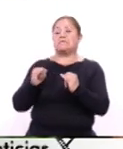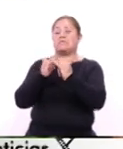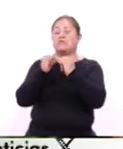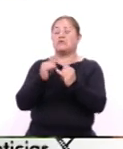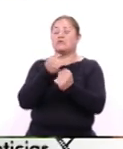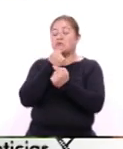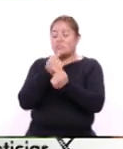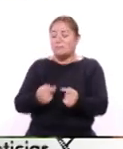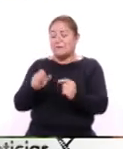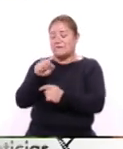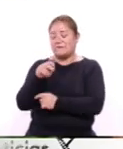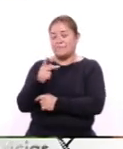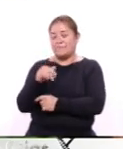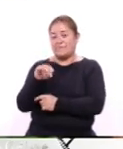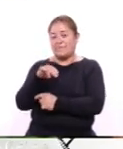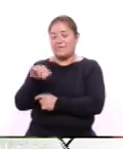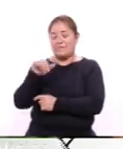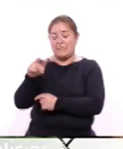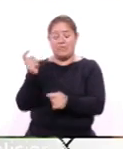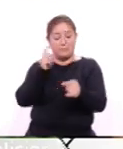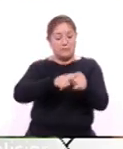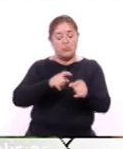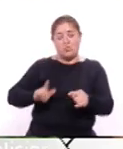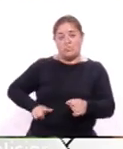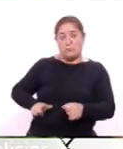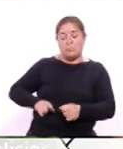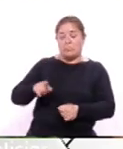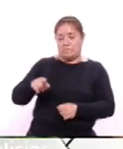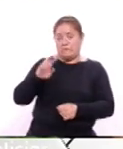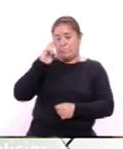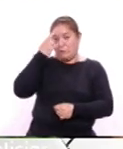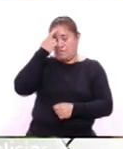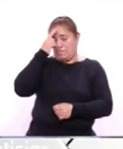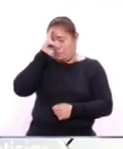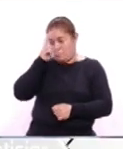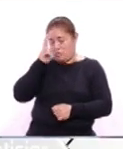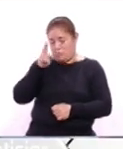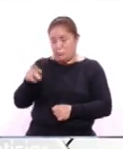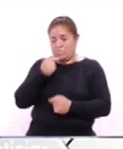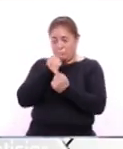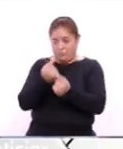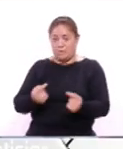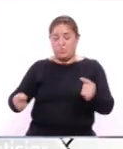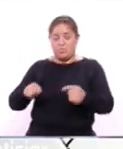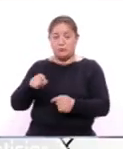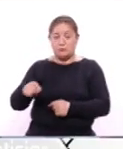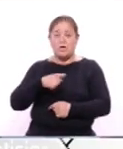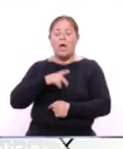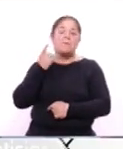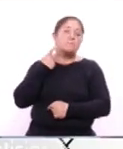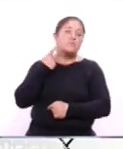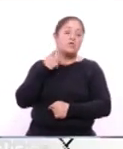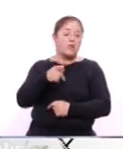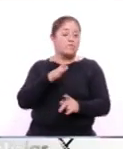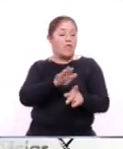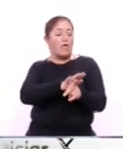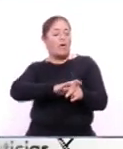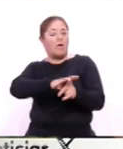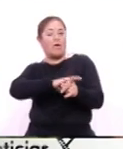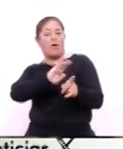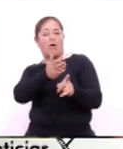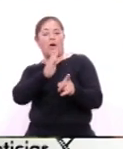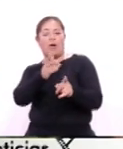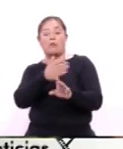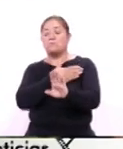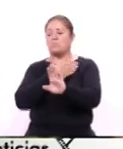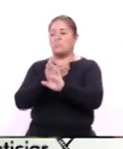adscritos a la Secretaría de Gobernación recordaron que se encuentra prohibida la participación de menores en campañas políticas que induzcan o incentiven a la violencia